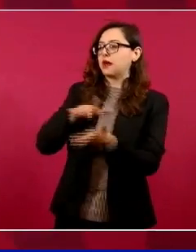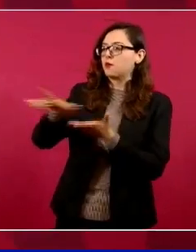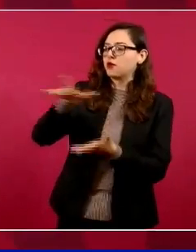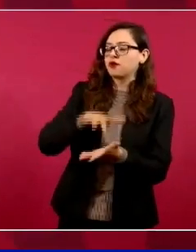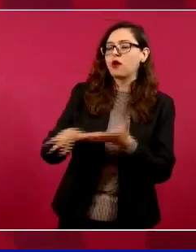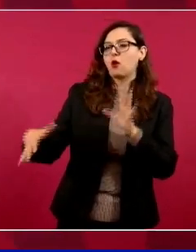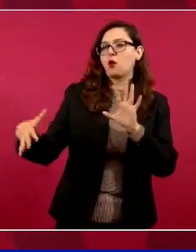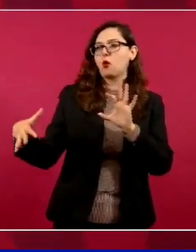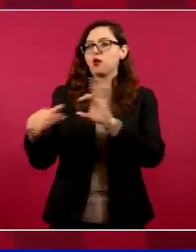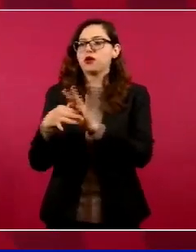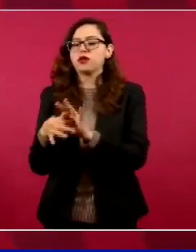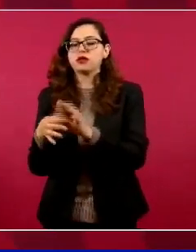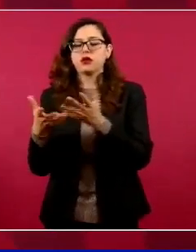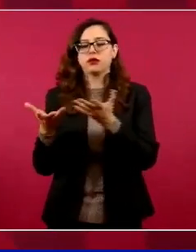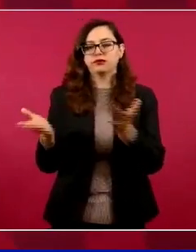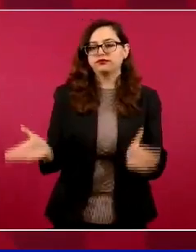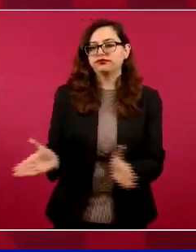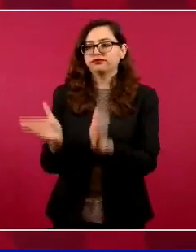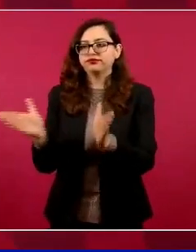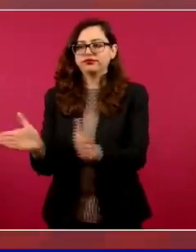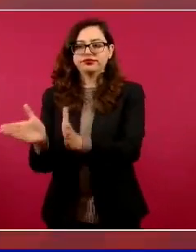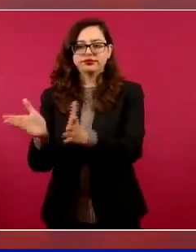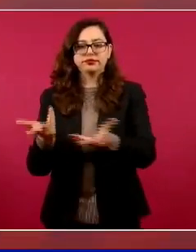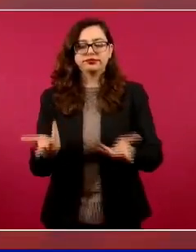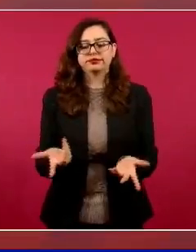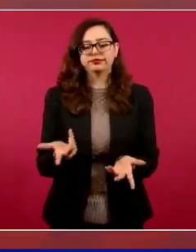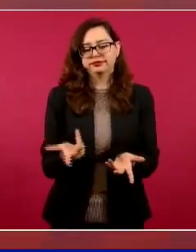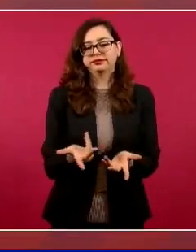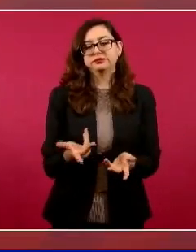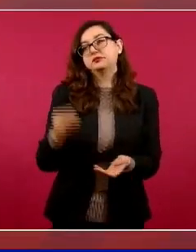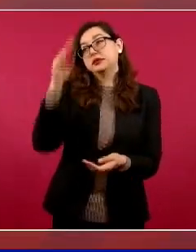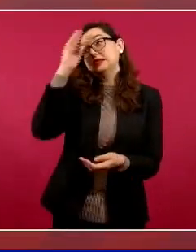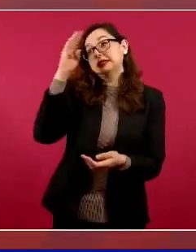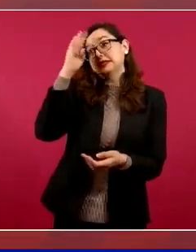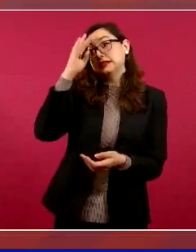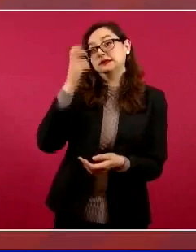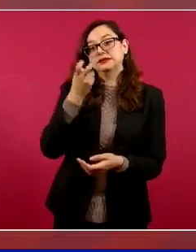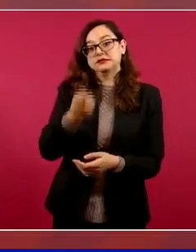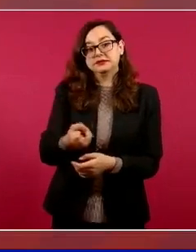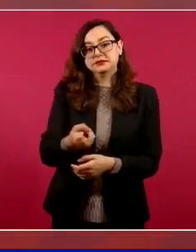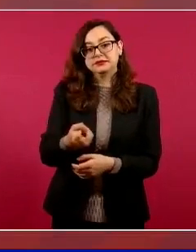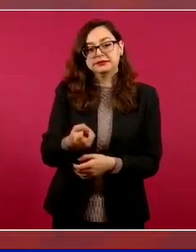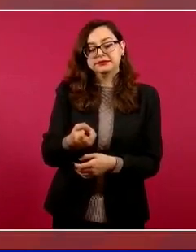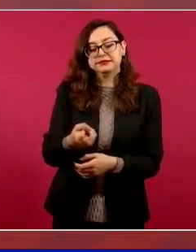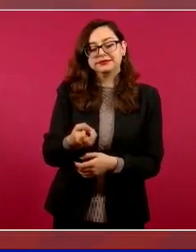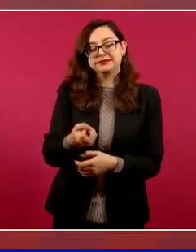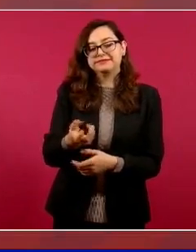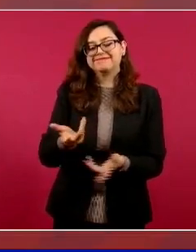que tienen ese mismo pensamiento. Pero eso es